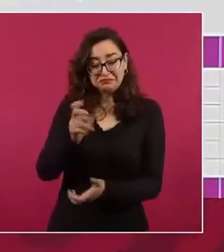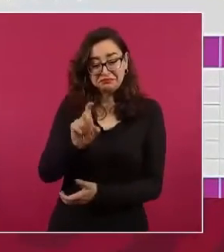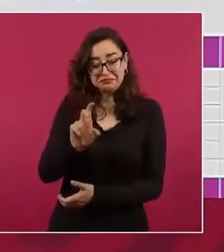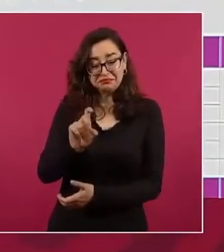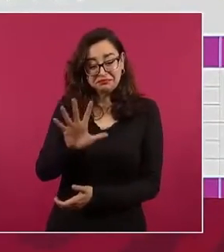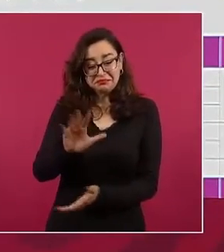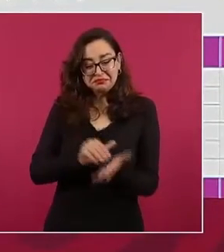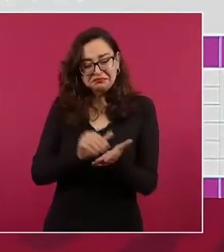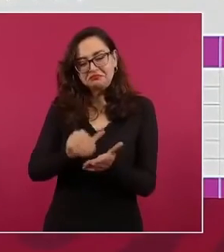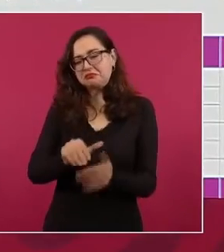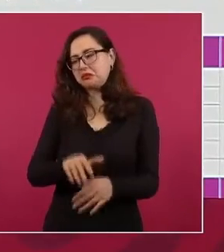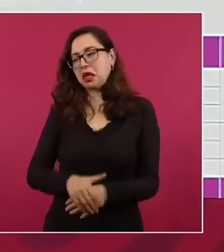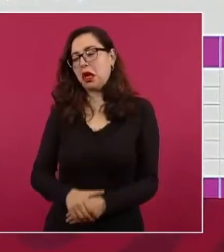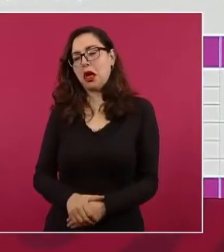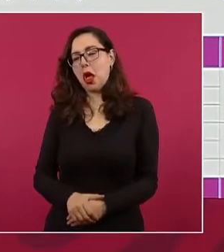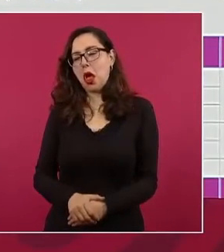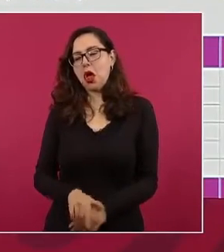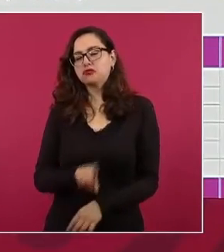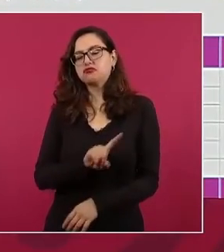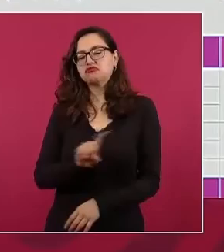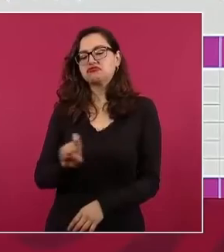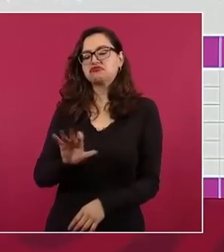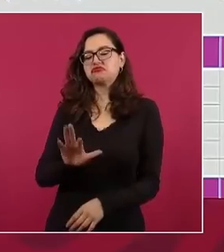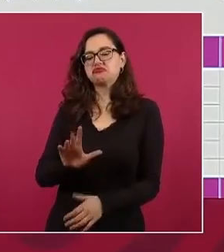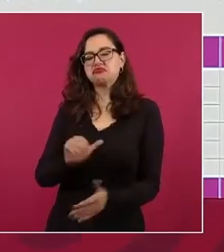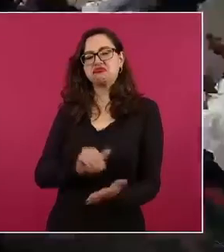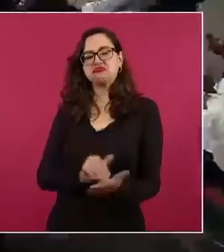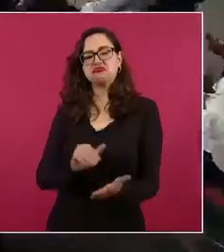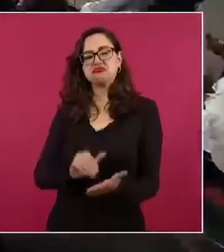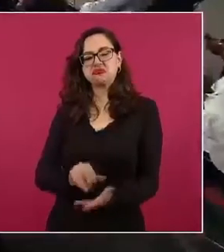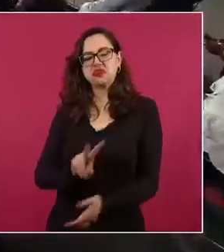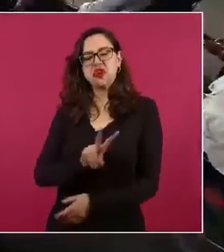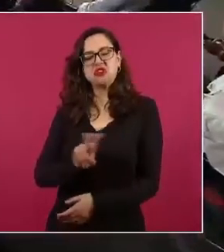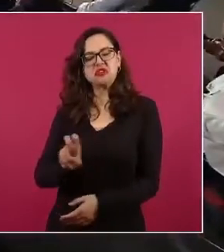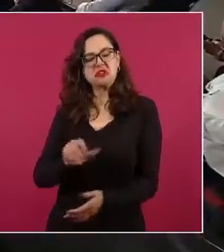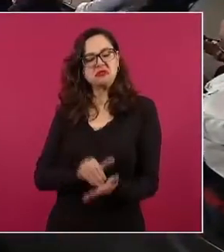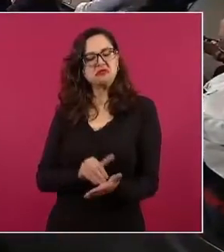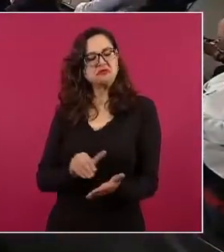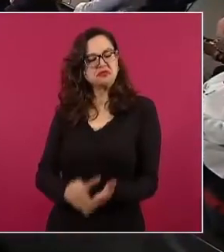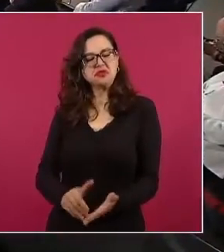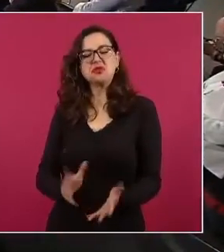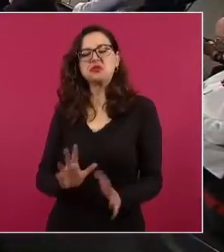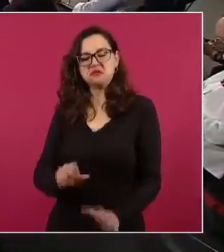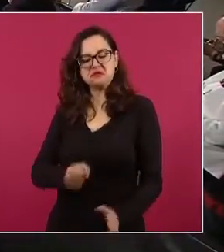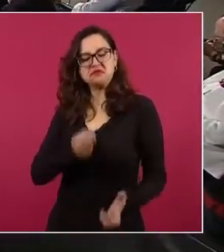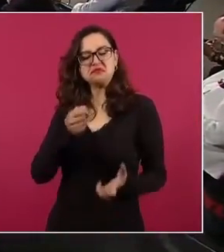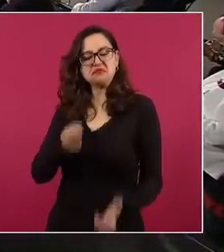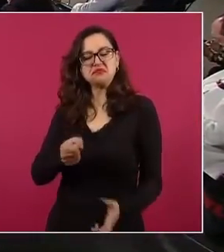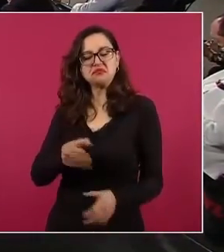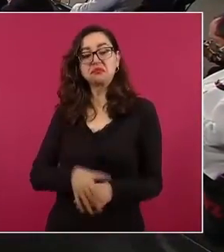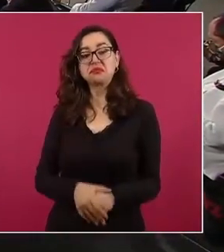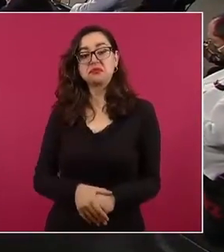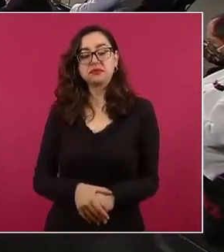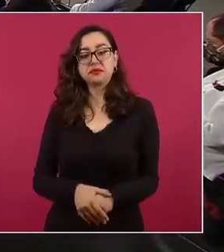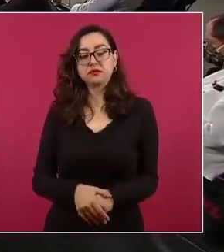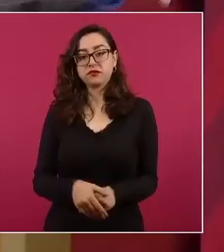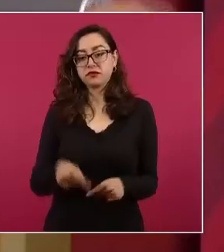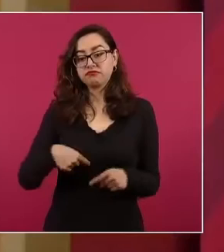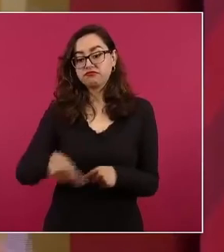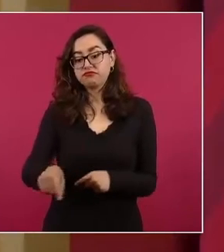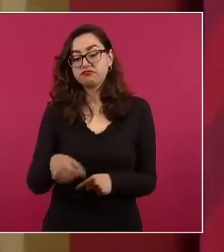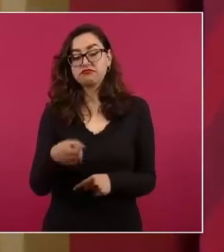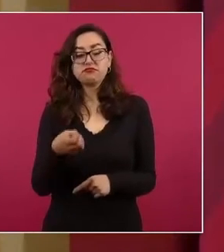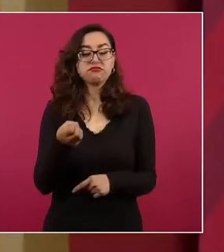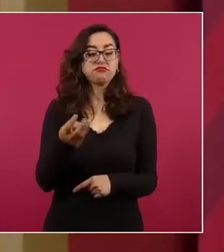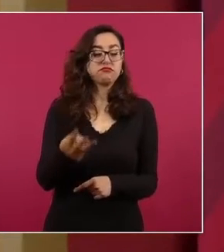150, 200, y no los terminan en tres, cuatro o seis